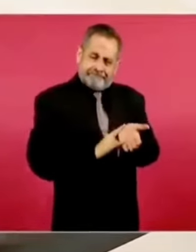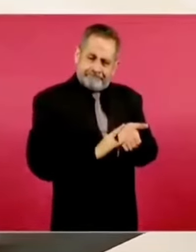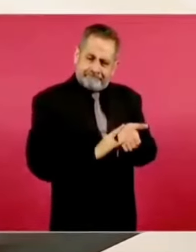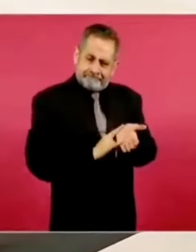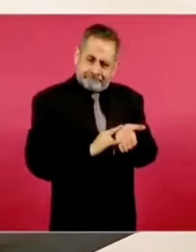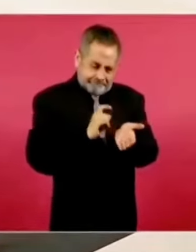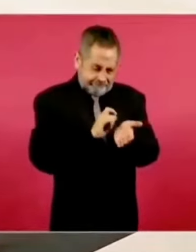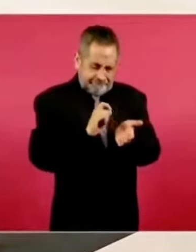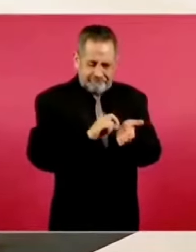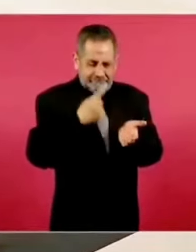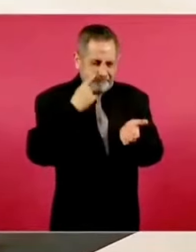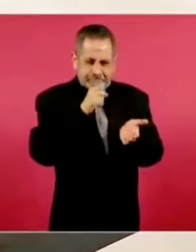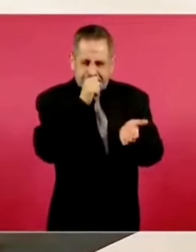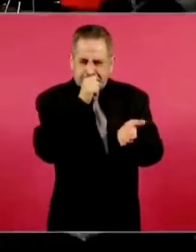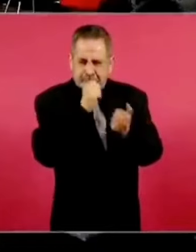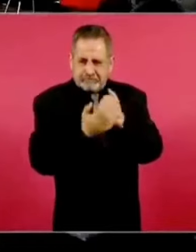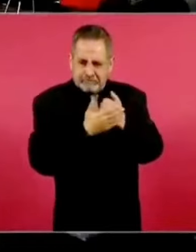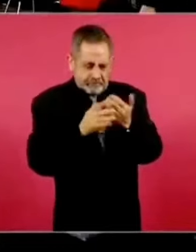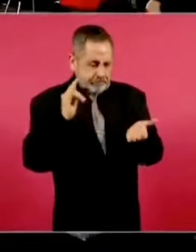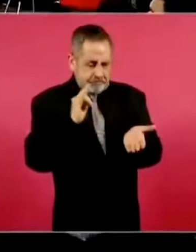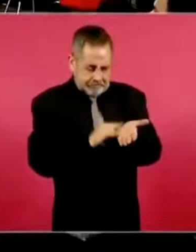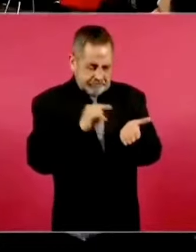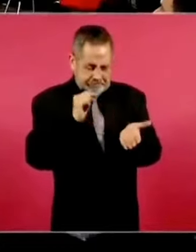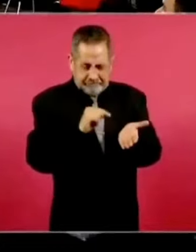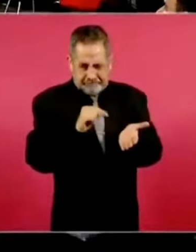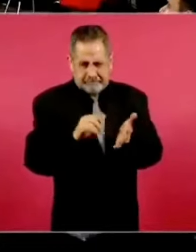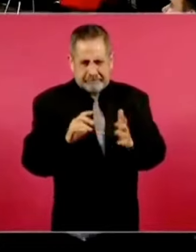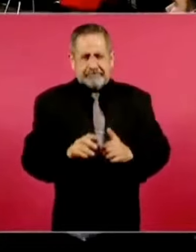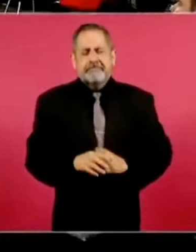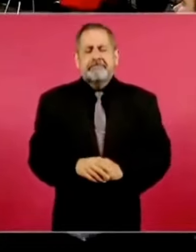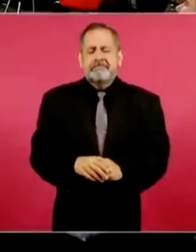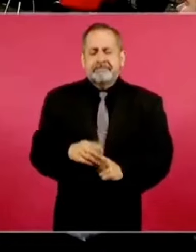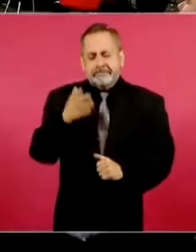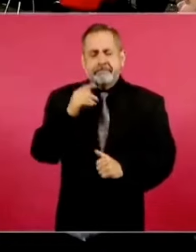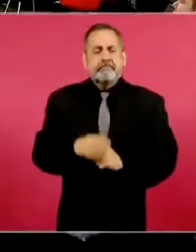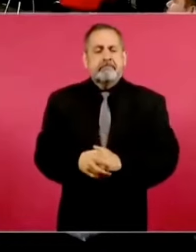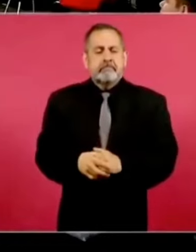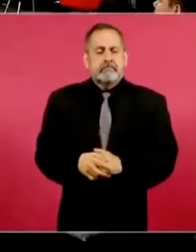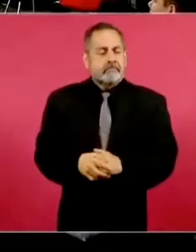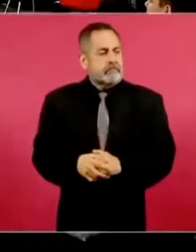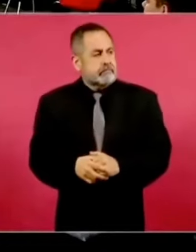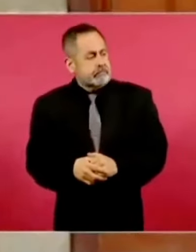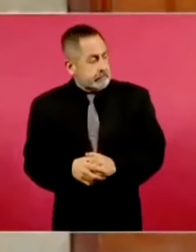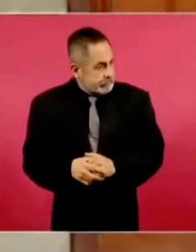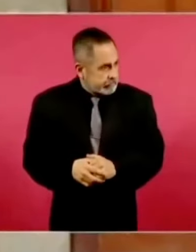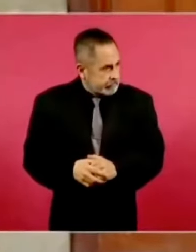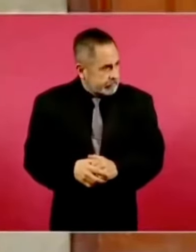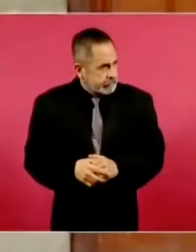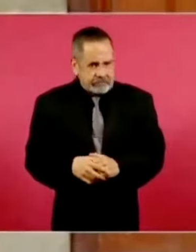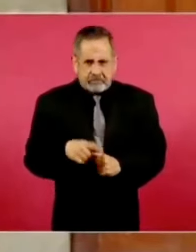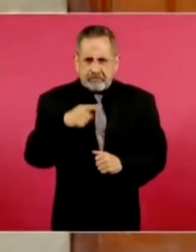y estaba sentado en una curul